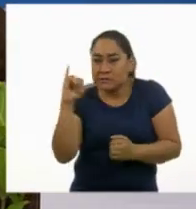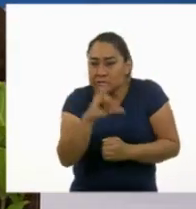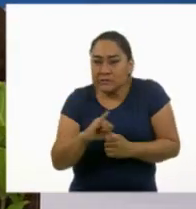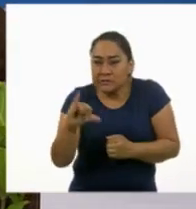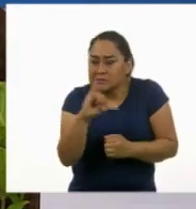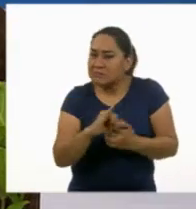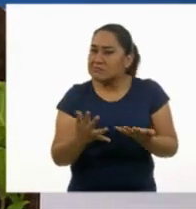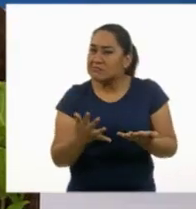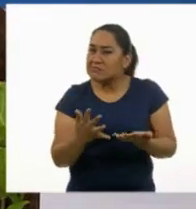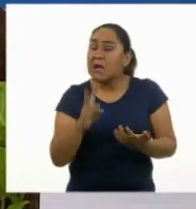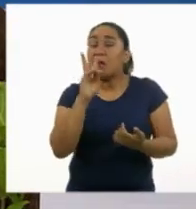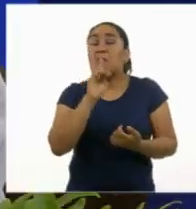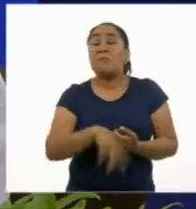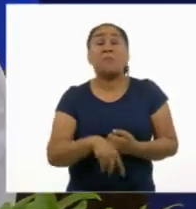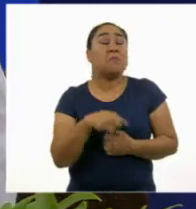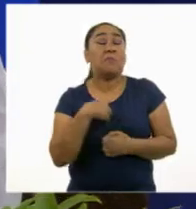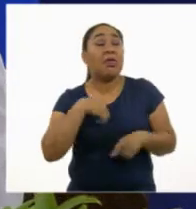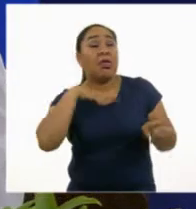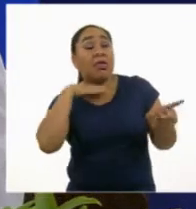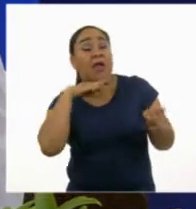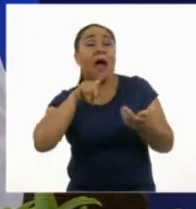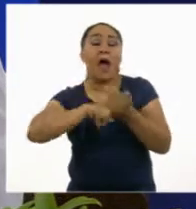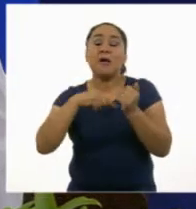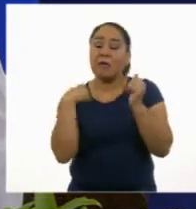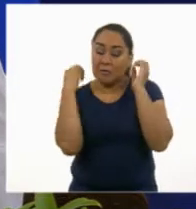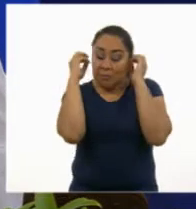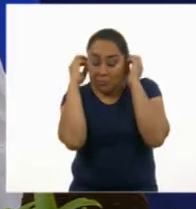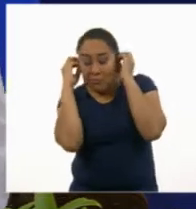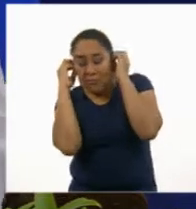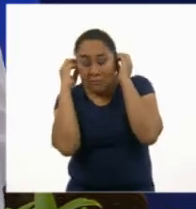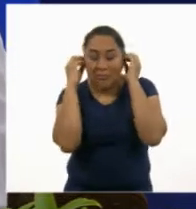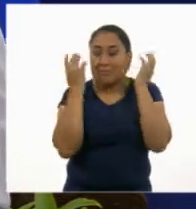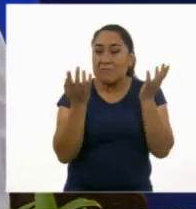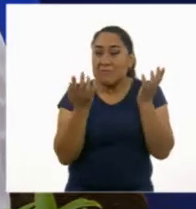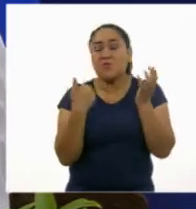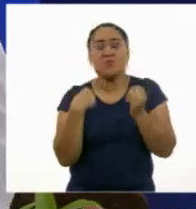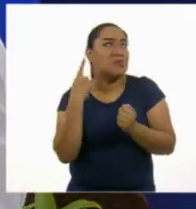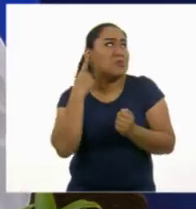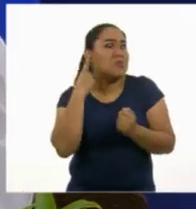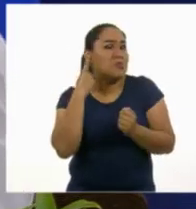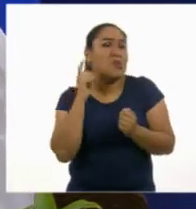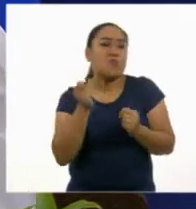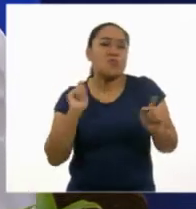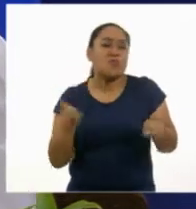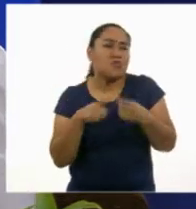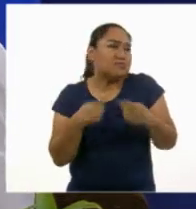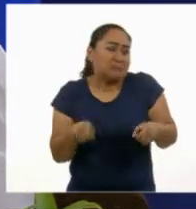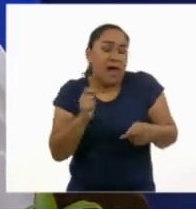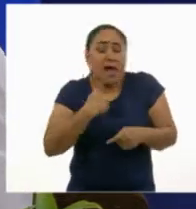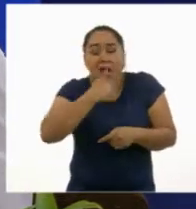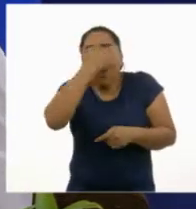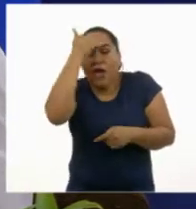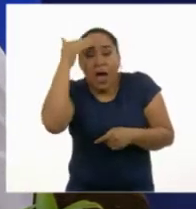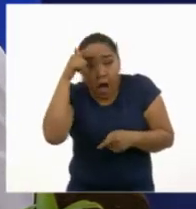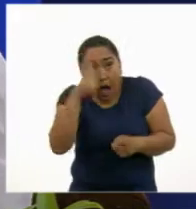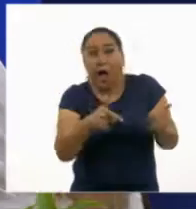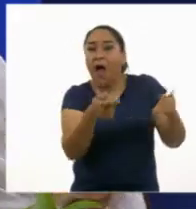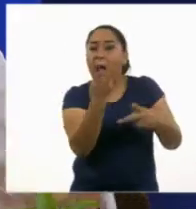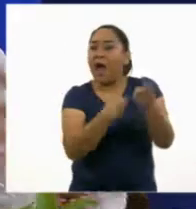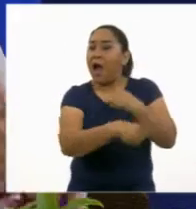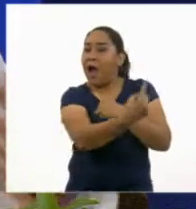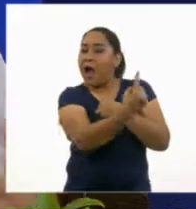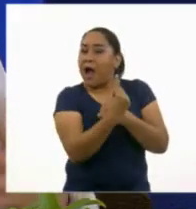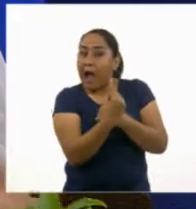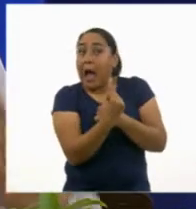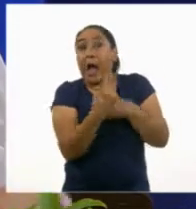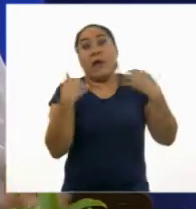No te oía porque traía mis audífonos. Y estaba escuchando música. Por eso no me había dado cuenta de que ya habías llegado. ¡Ay!